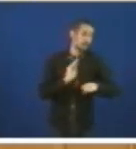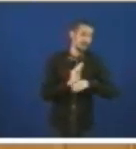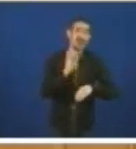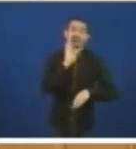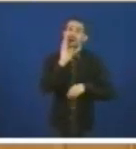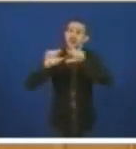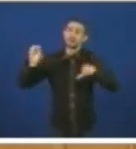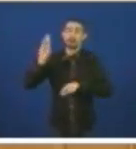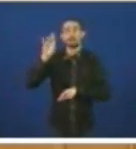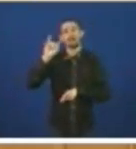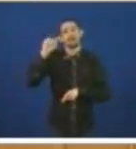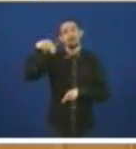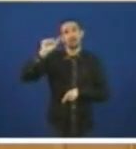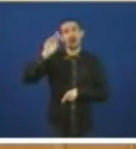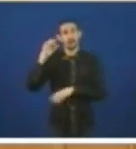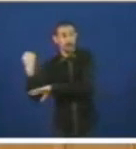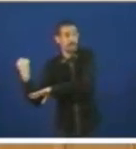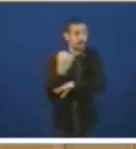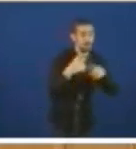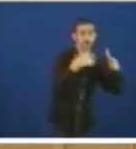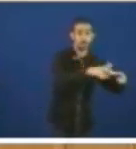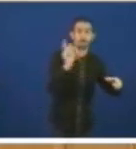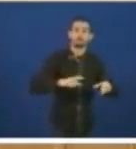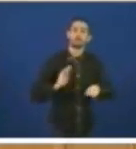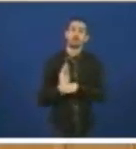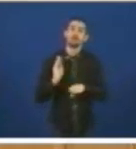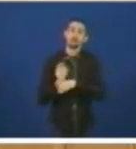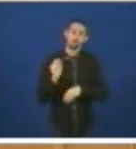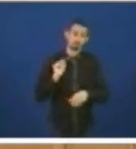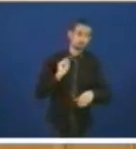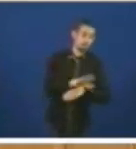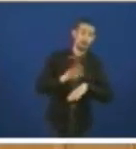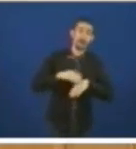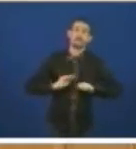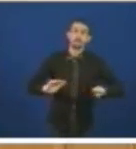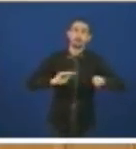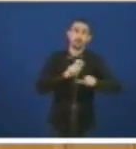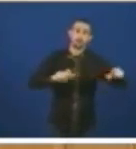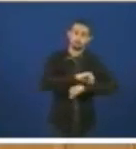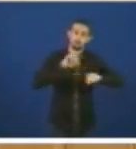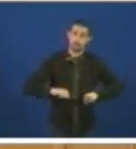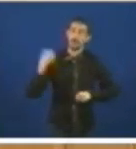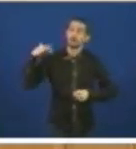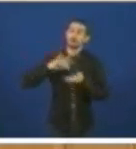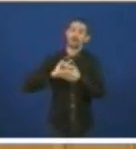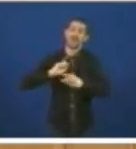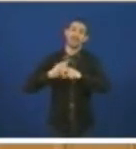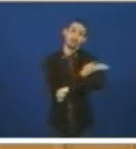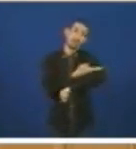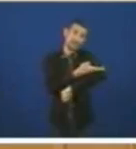apoia a ese sector os fondos de formación que usted sabe que estaban completamente bloqueados por o ministerio anterior